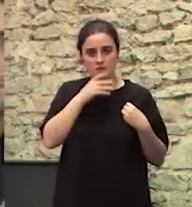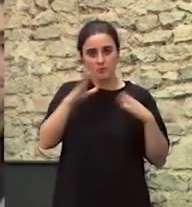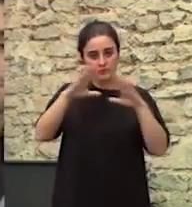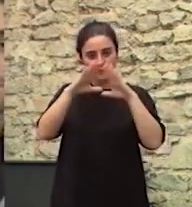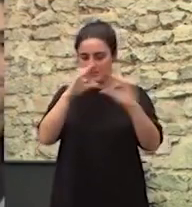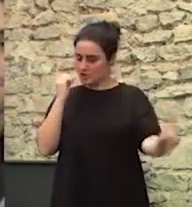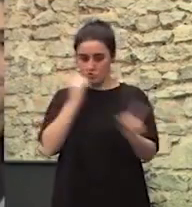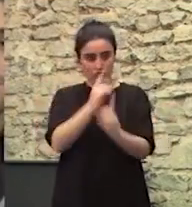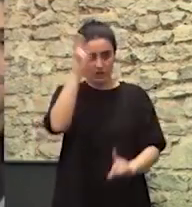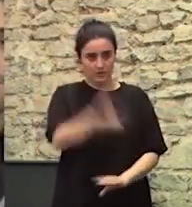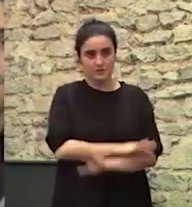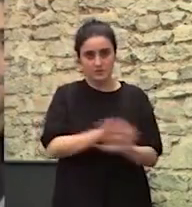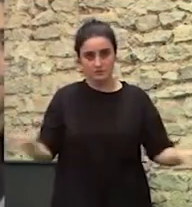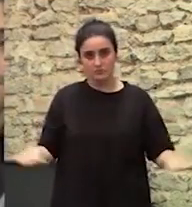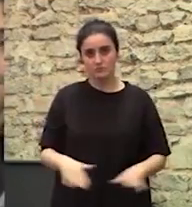en la vida